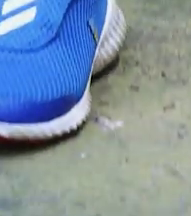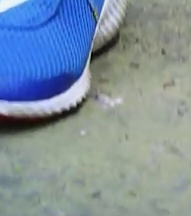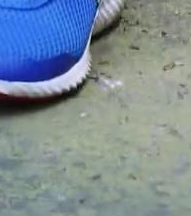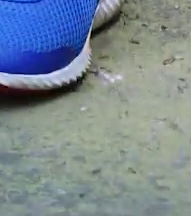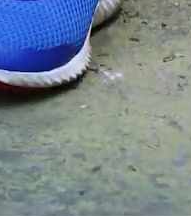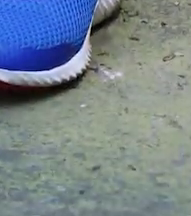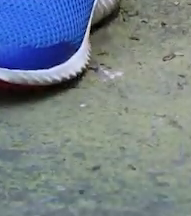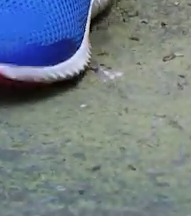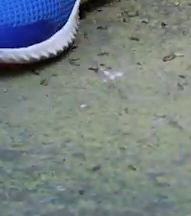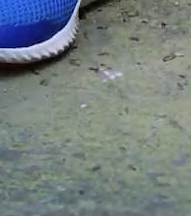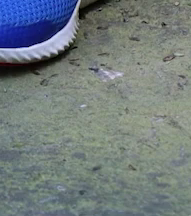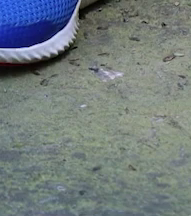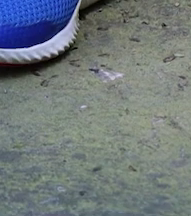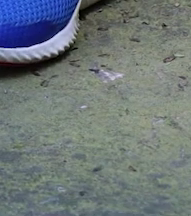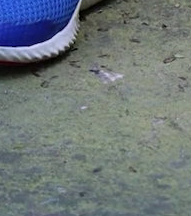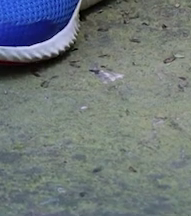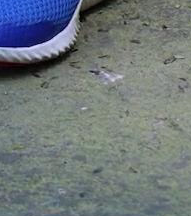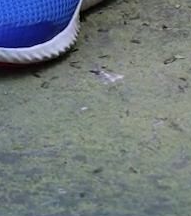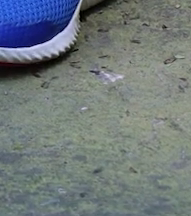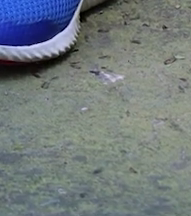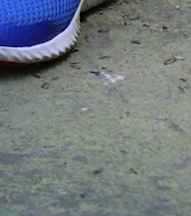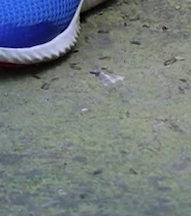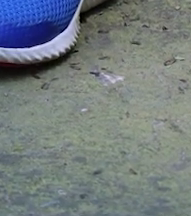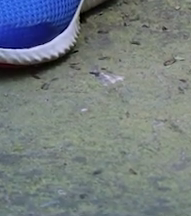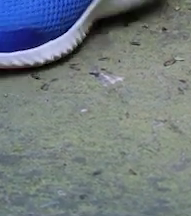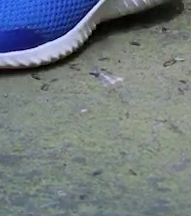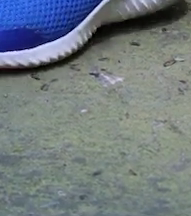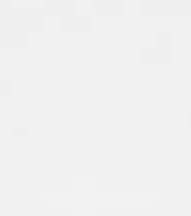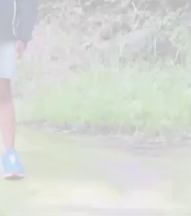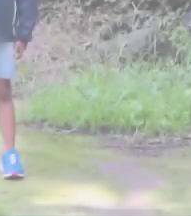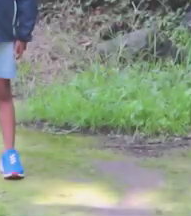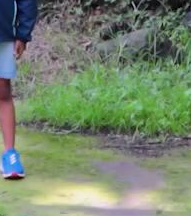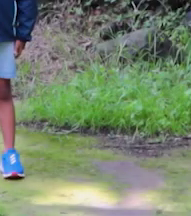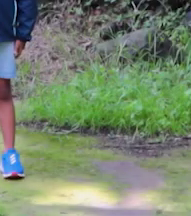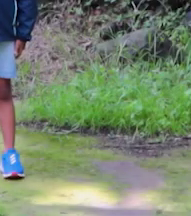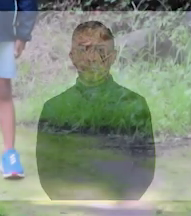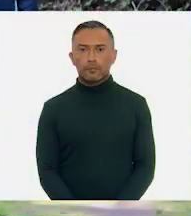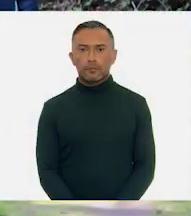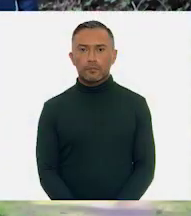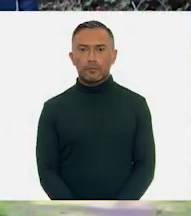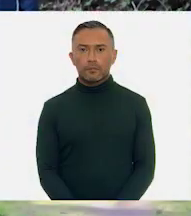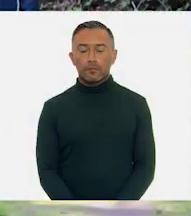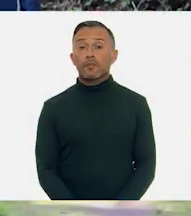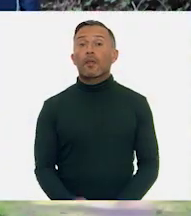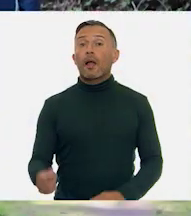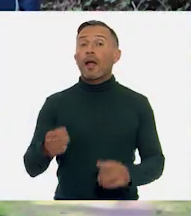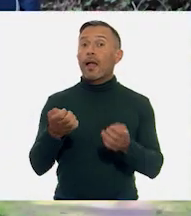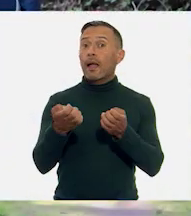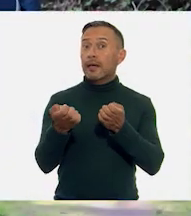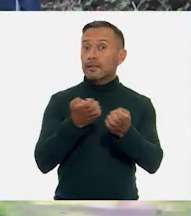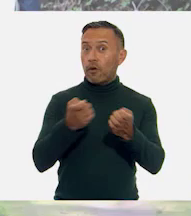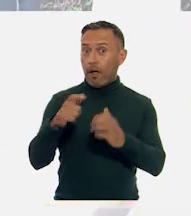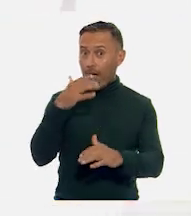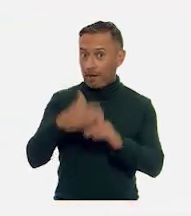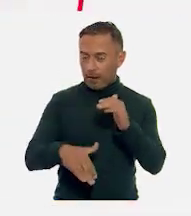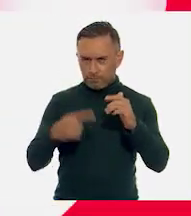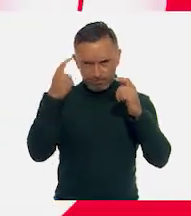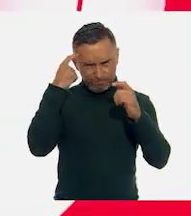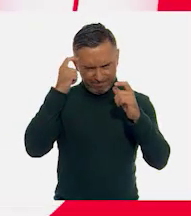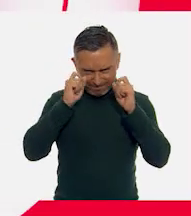tener siempre la posición de los pies, de las puntas hacia adentro. Y después de cada pausa, activa tu mente.